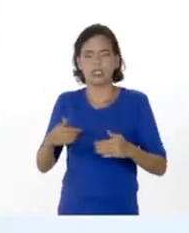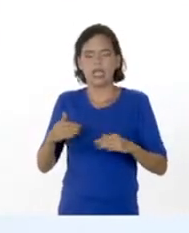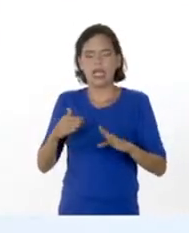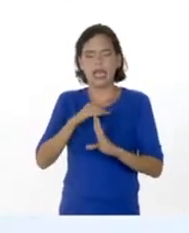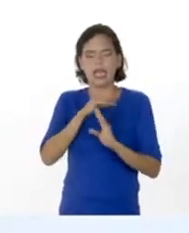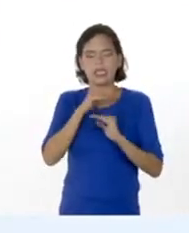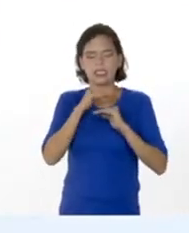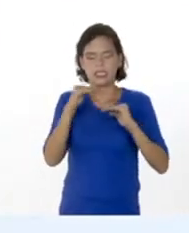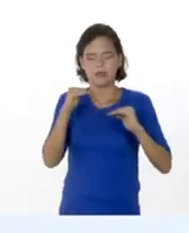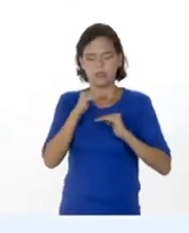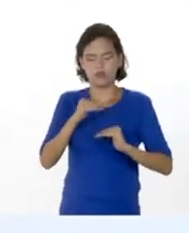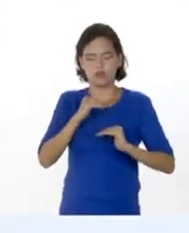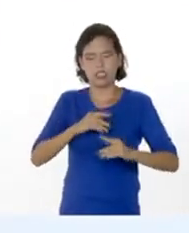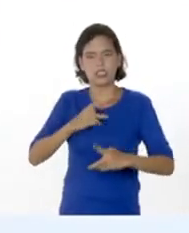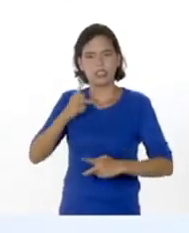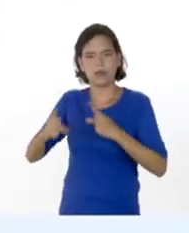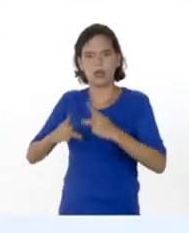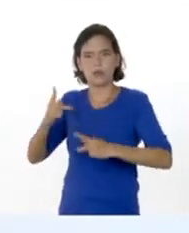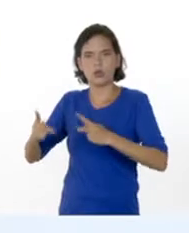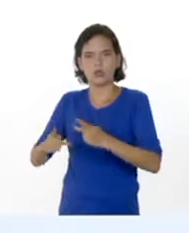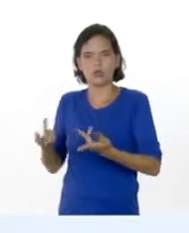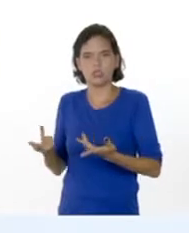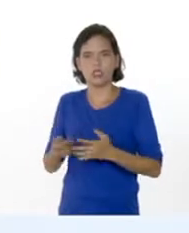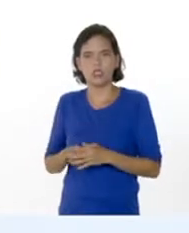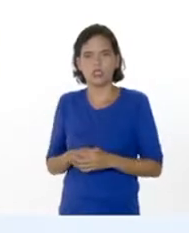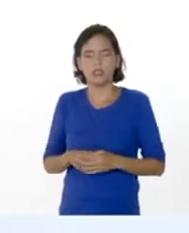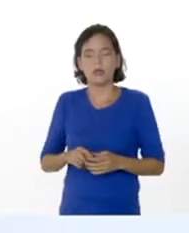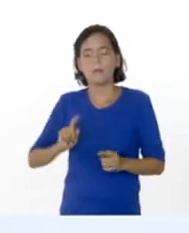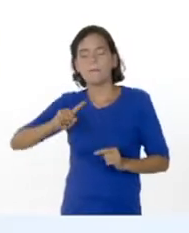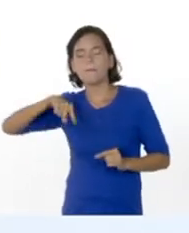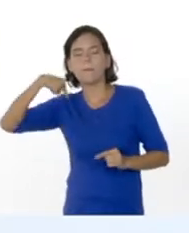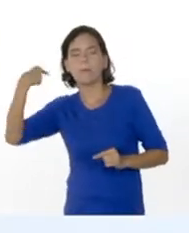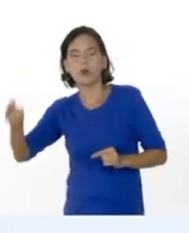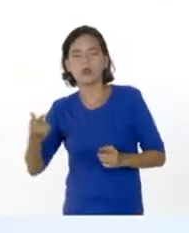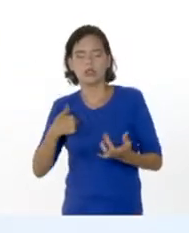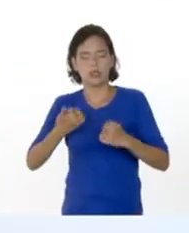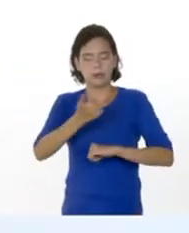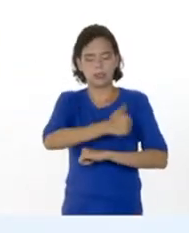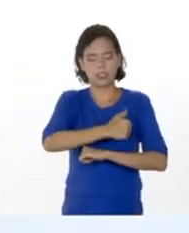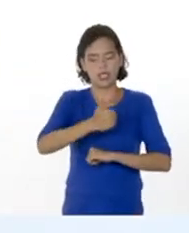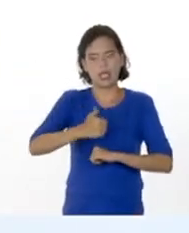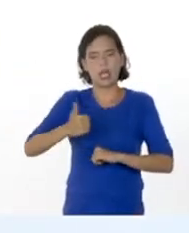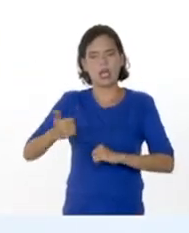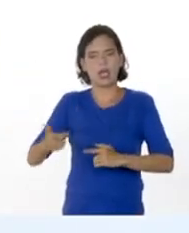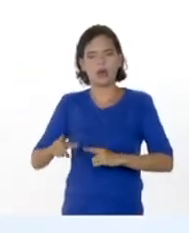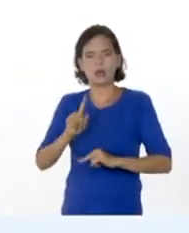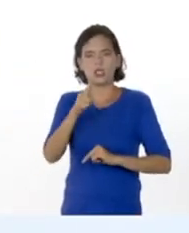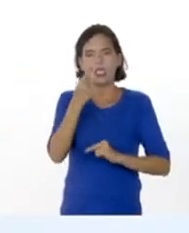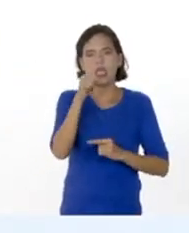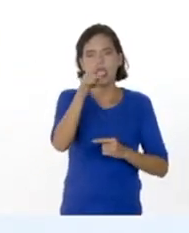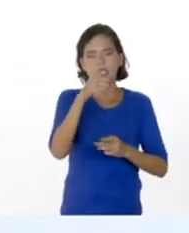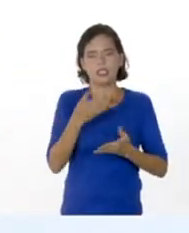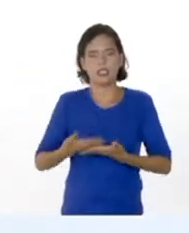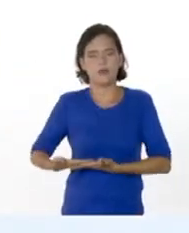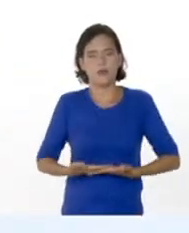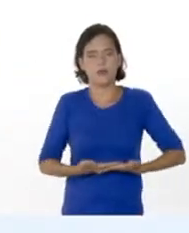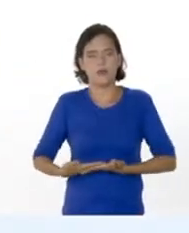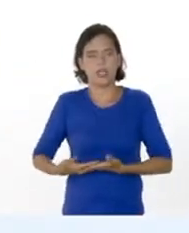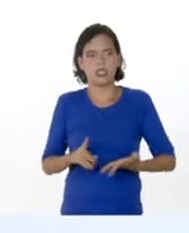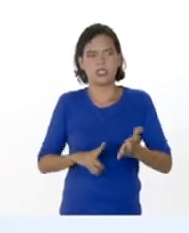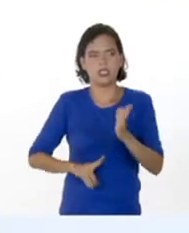van a producir, cementación y todos ellos que van a dar origen posteriormente a cada uno de los órganos de ese bebé que se está formando.